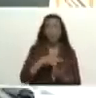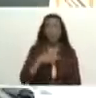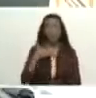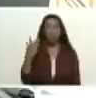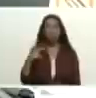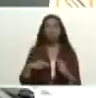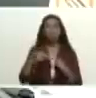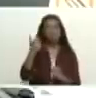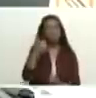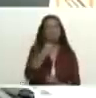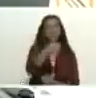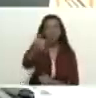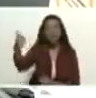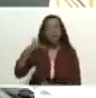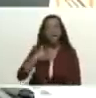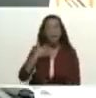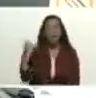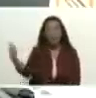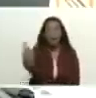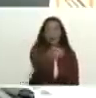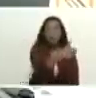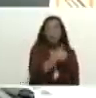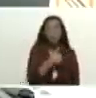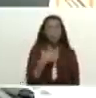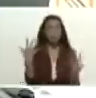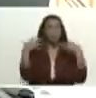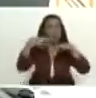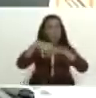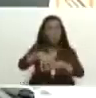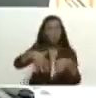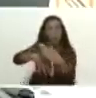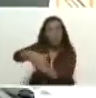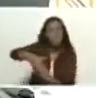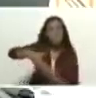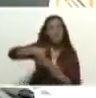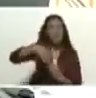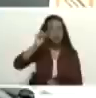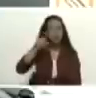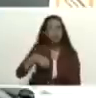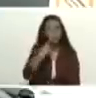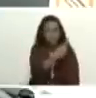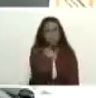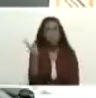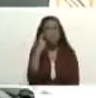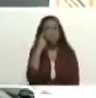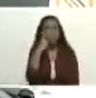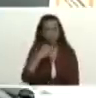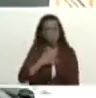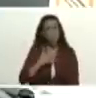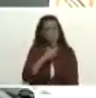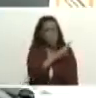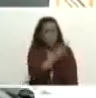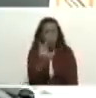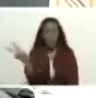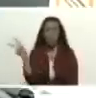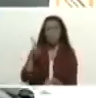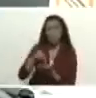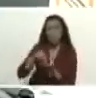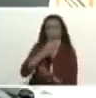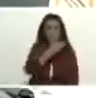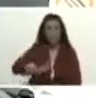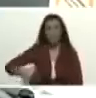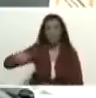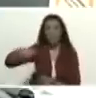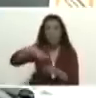constructivo para la unión y la integración de Sudamérica percibí en todas las intervenciones